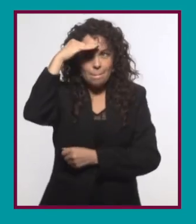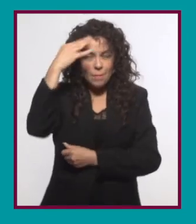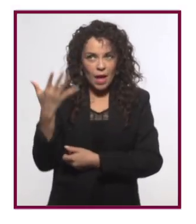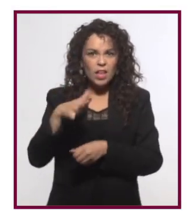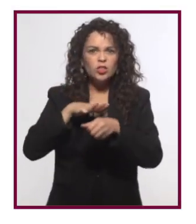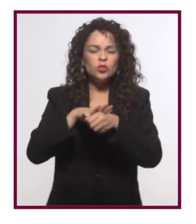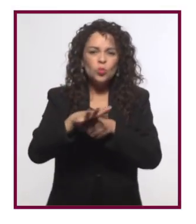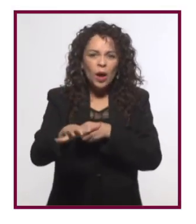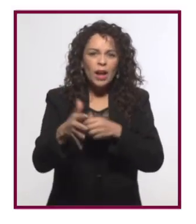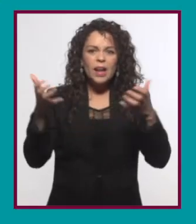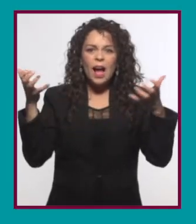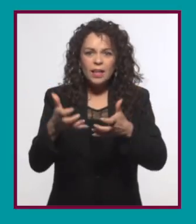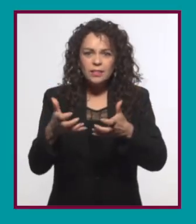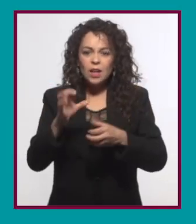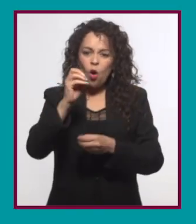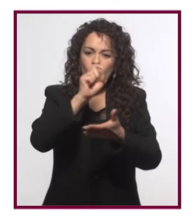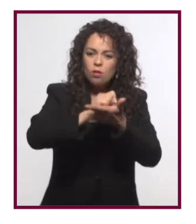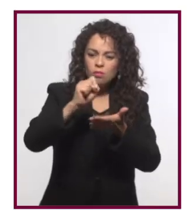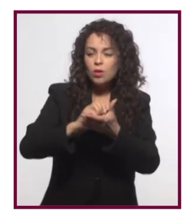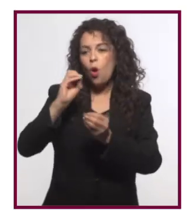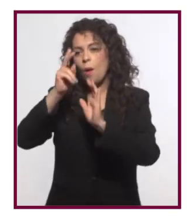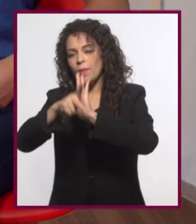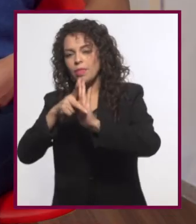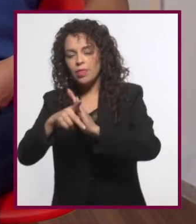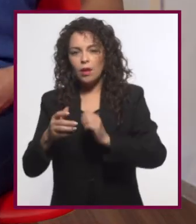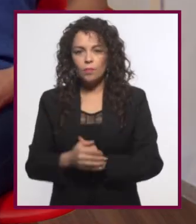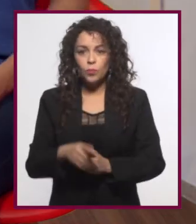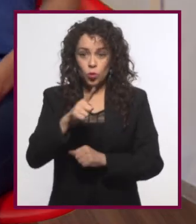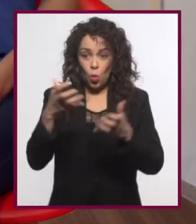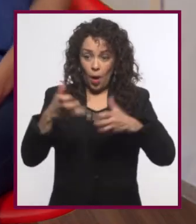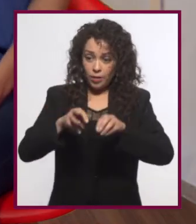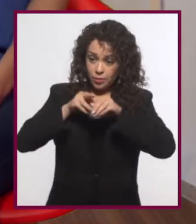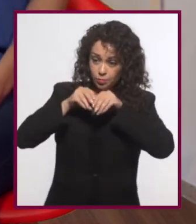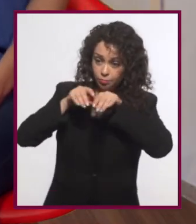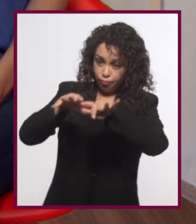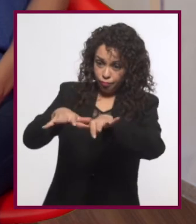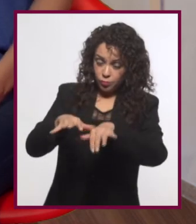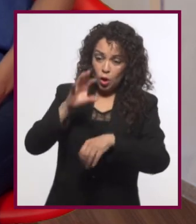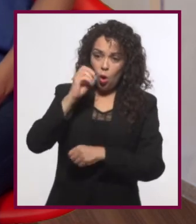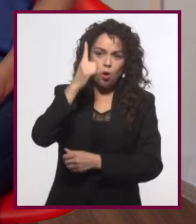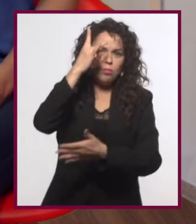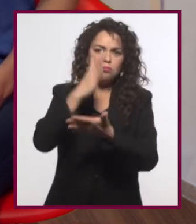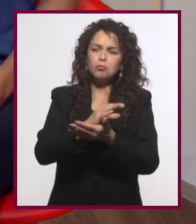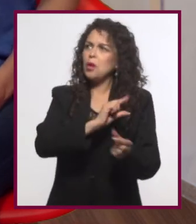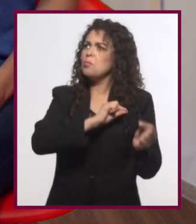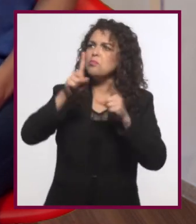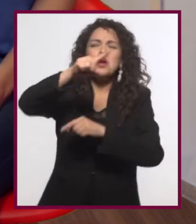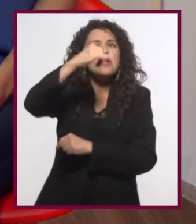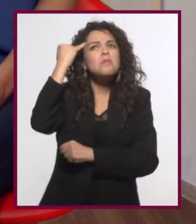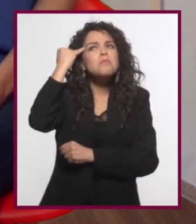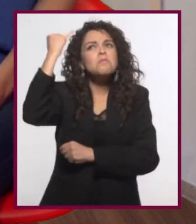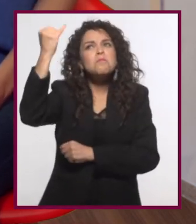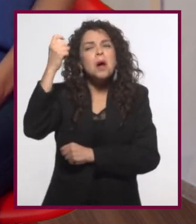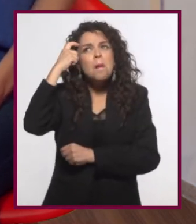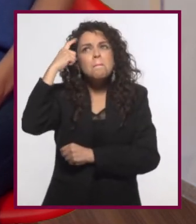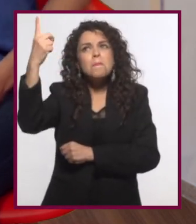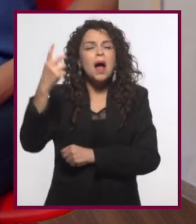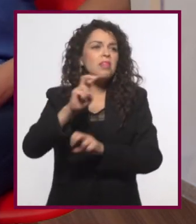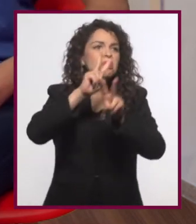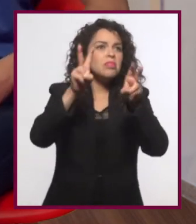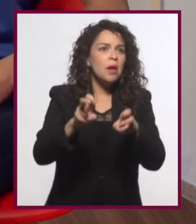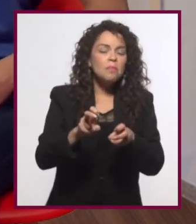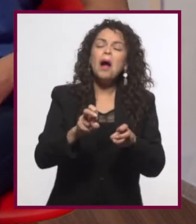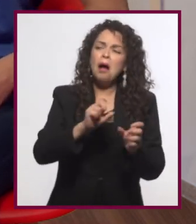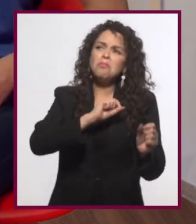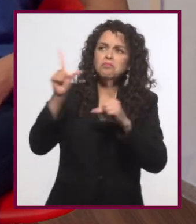Piensen en ello. ¿Sobre qué serían sus primeros videos o escritos? ¿Harían publicaciones seriadas o simplemente subirían lo que se les ocurra sobre su tema?